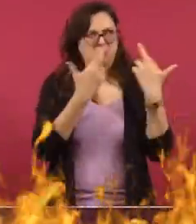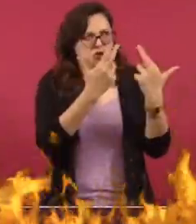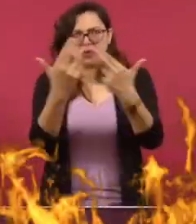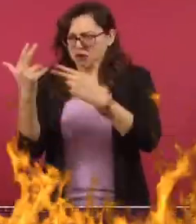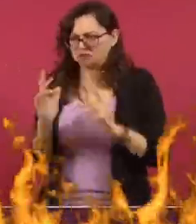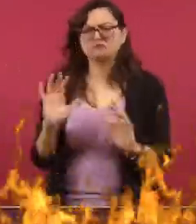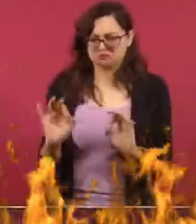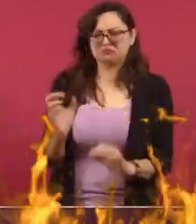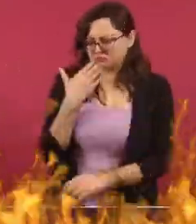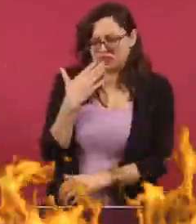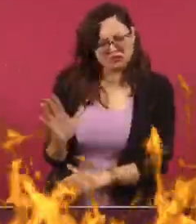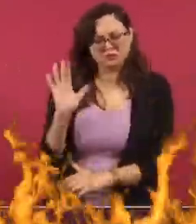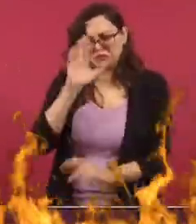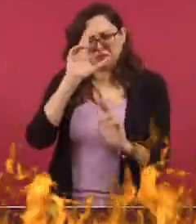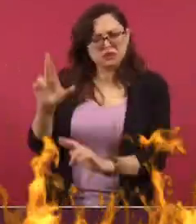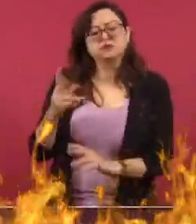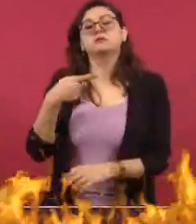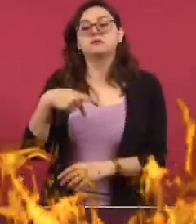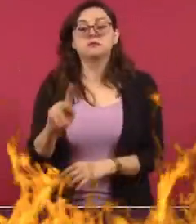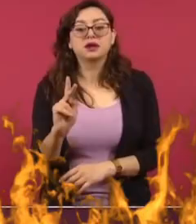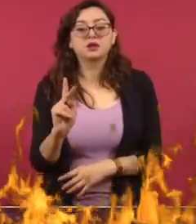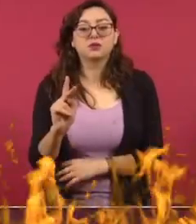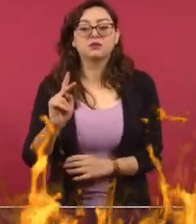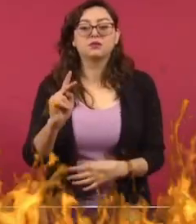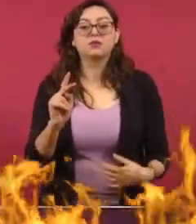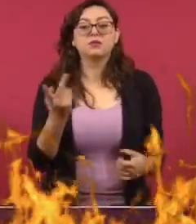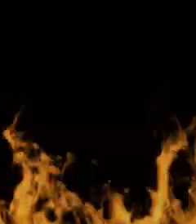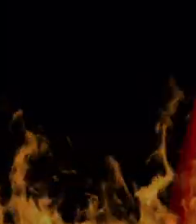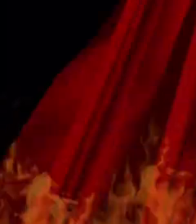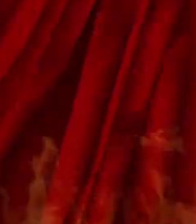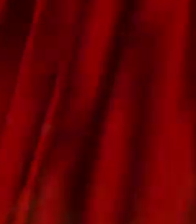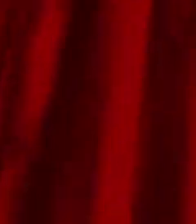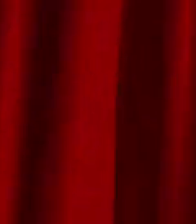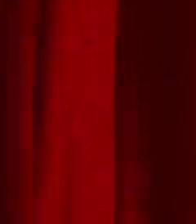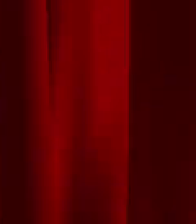Y suele pasar que los extremos se tocan.